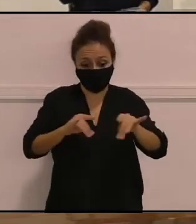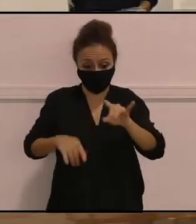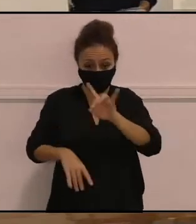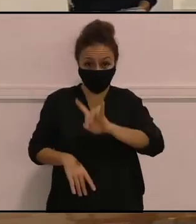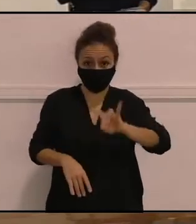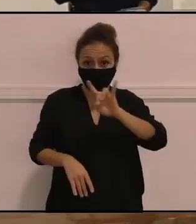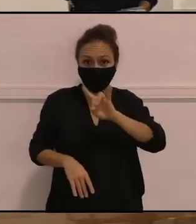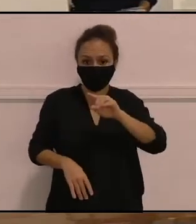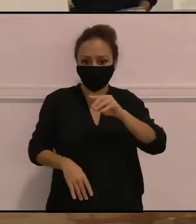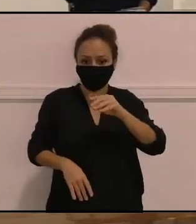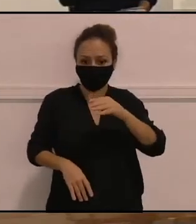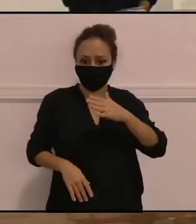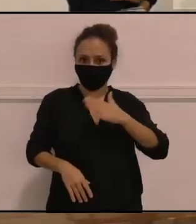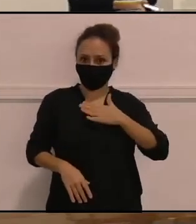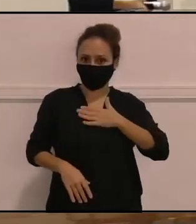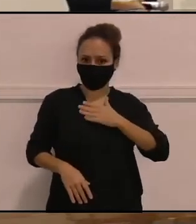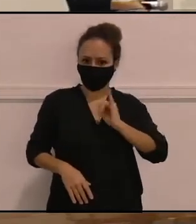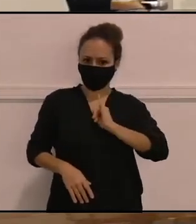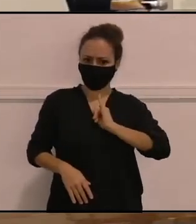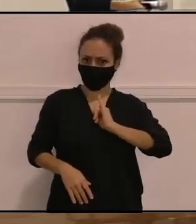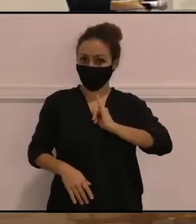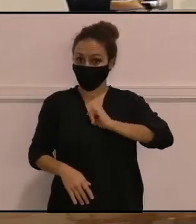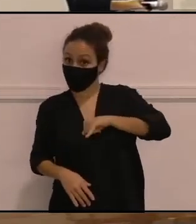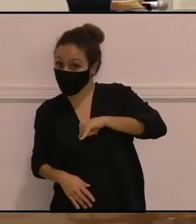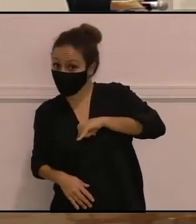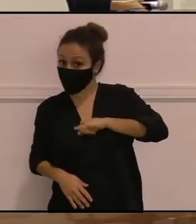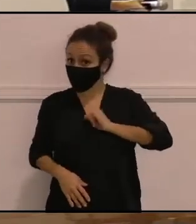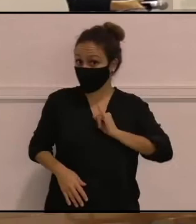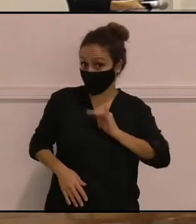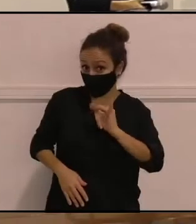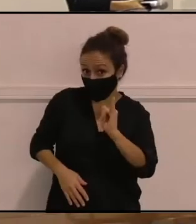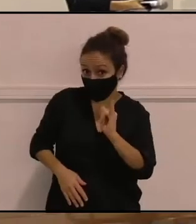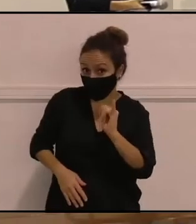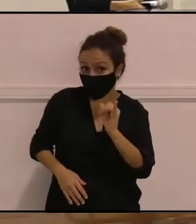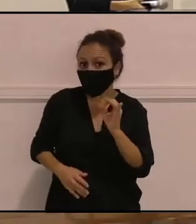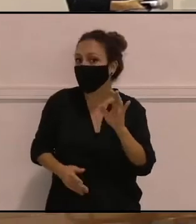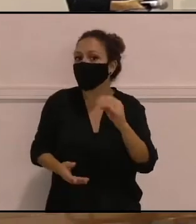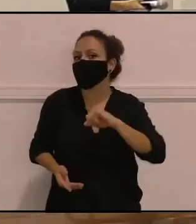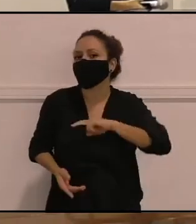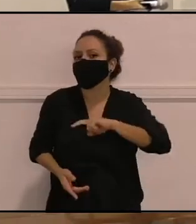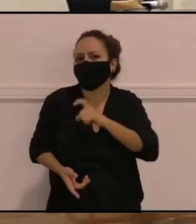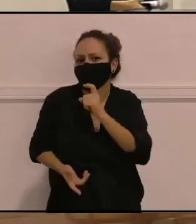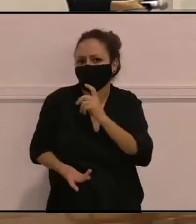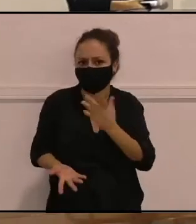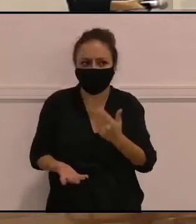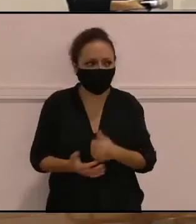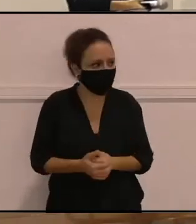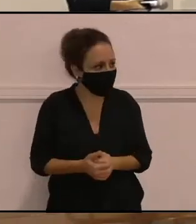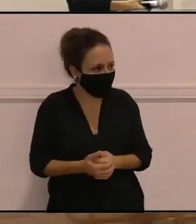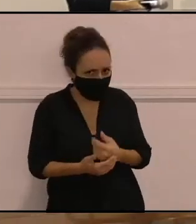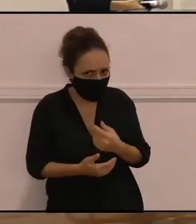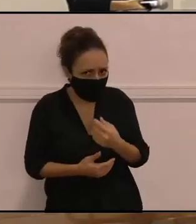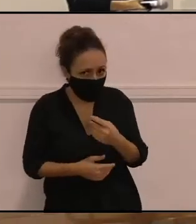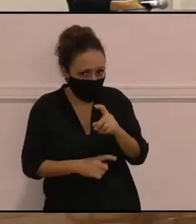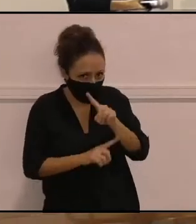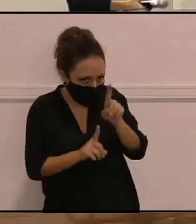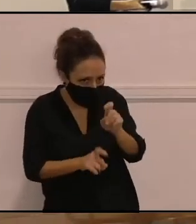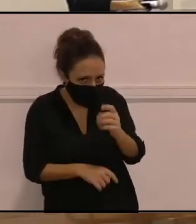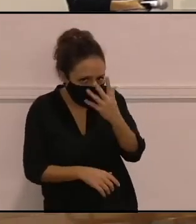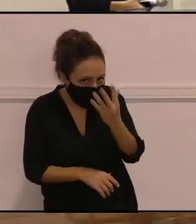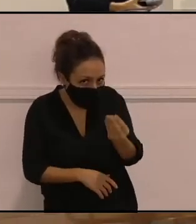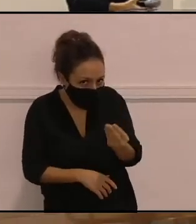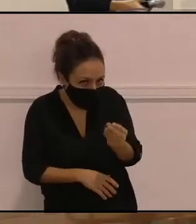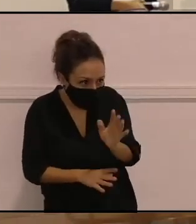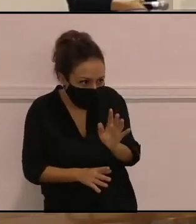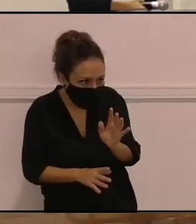pertenencia identitaria respecto a este territorio ustedes sienten? ¿Se entiende mi pregunta? ¿Cómo se